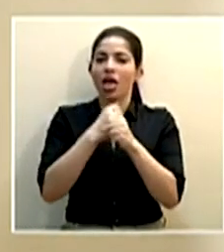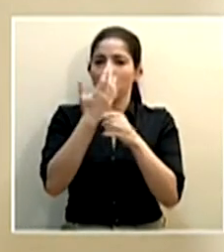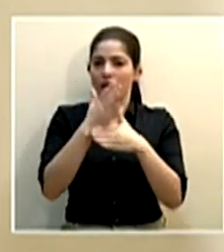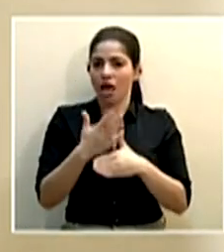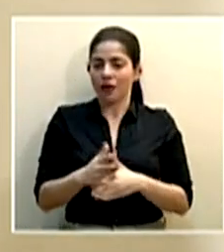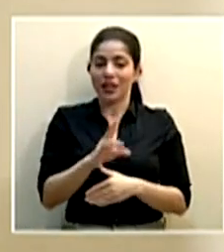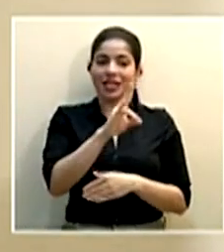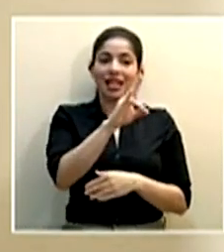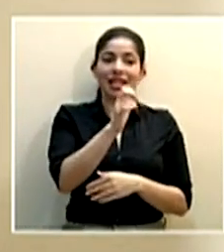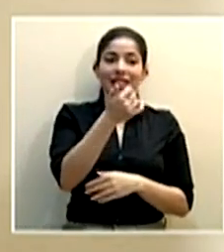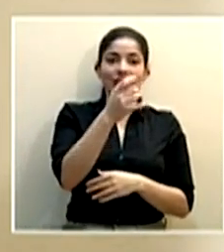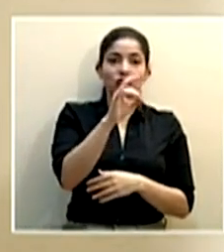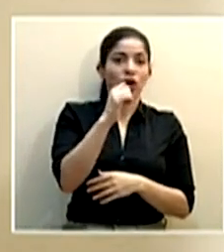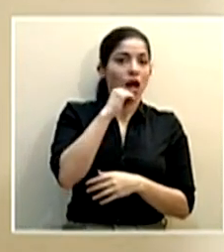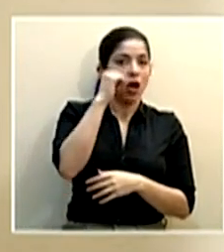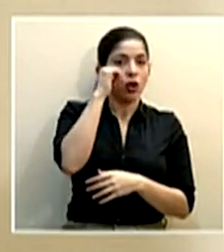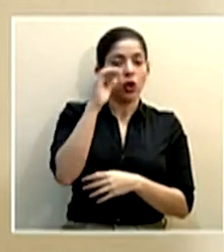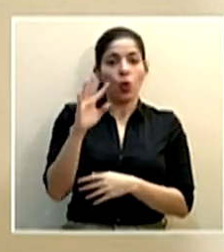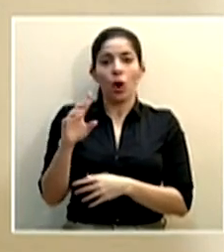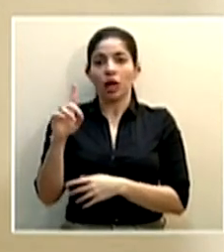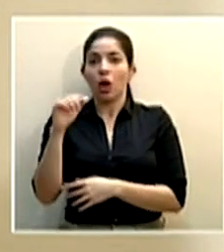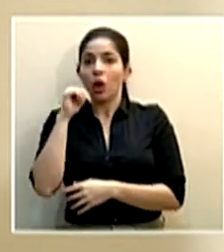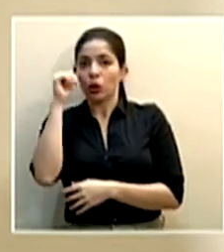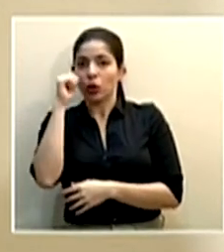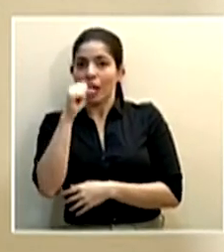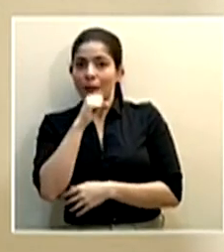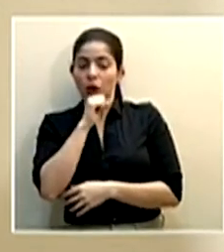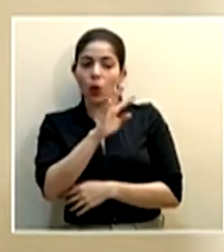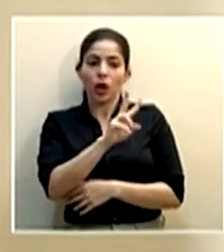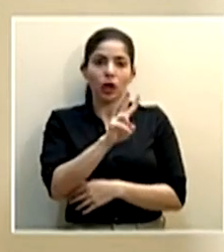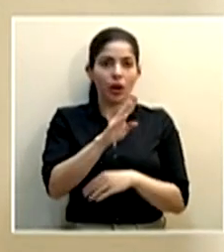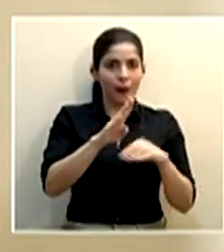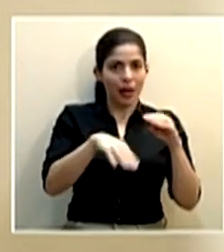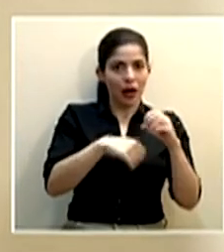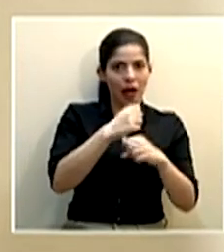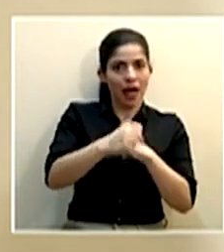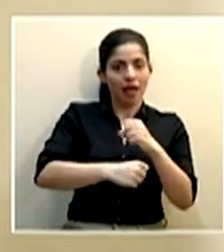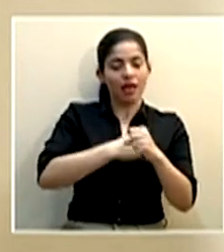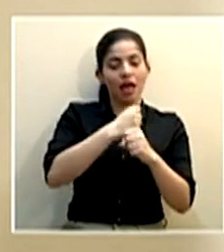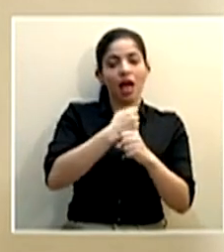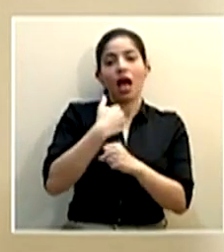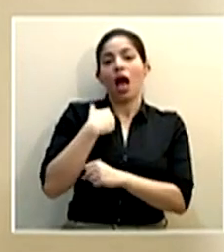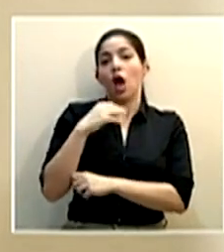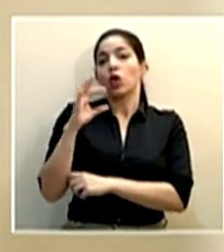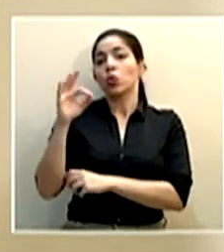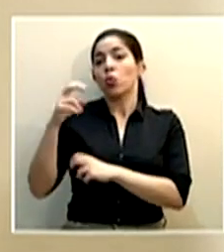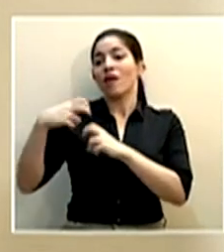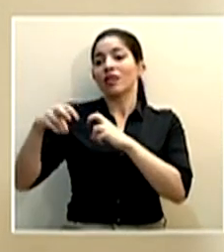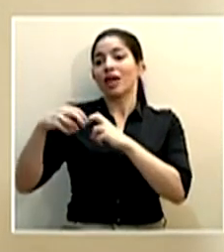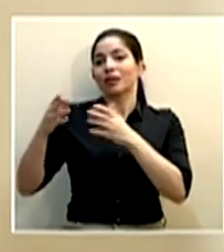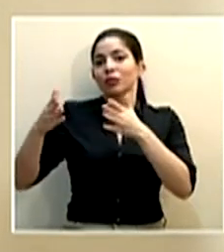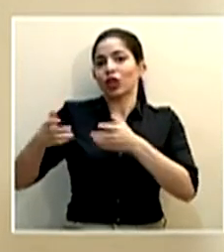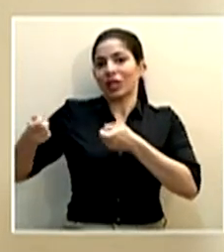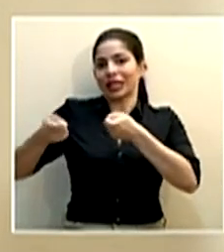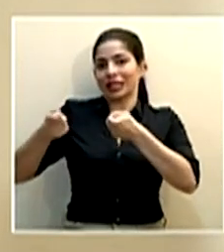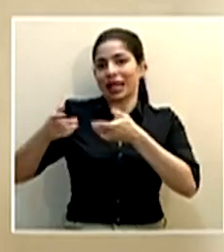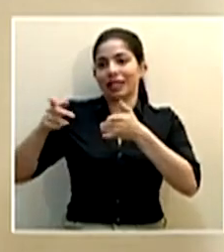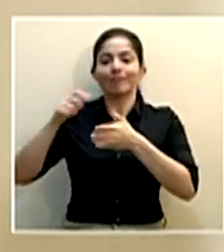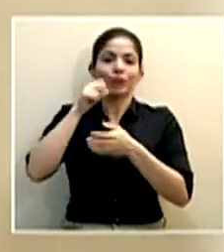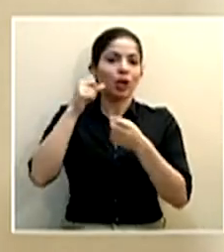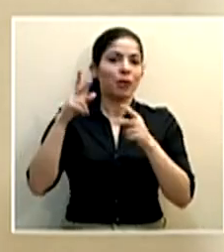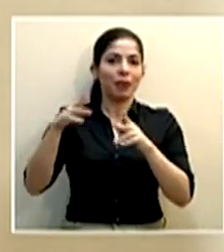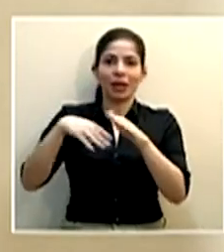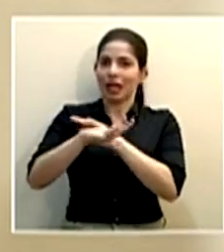setecientos dieciocho adultos, cuarenta y un adultos mayores, y cuarenta y dos menores de edad. Tenemos nueve transportistas, a los que no se les autorizó el